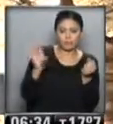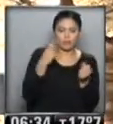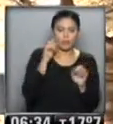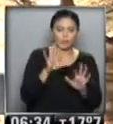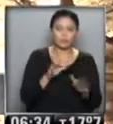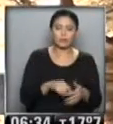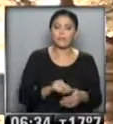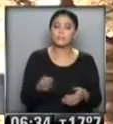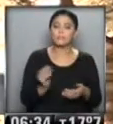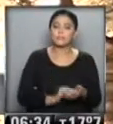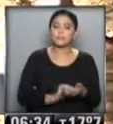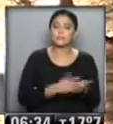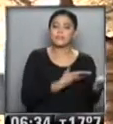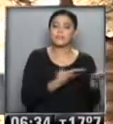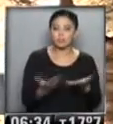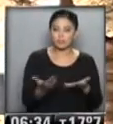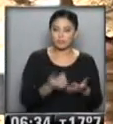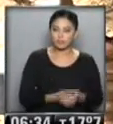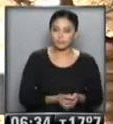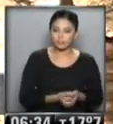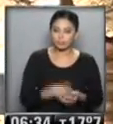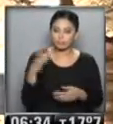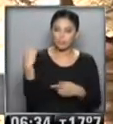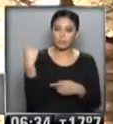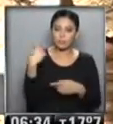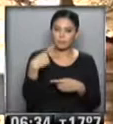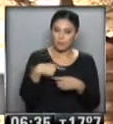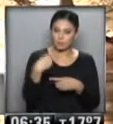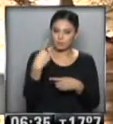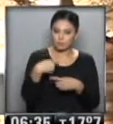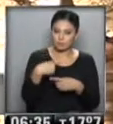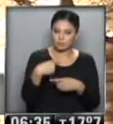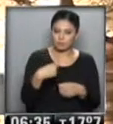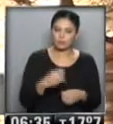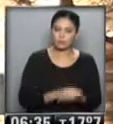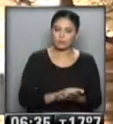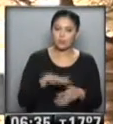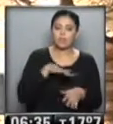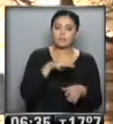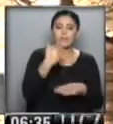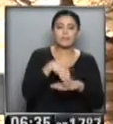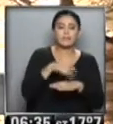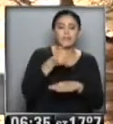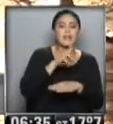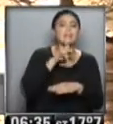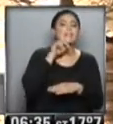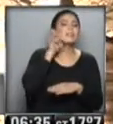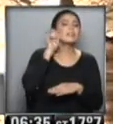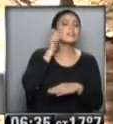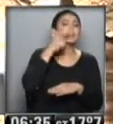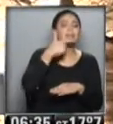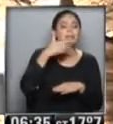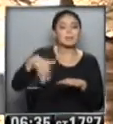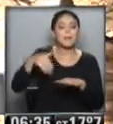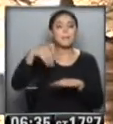último... ...hablamos de servicios... ...el paso a nivel... ...está cerrado... ...de la calle Artigas... ...y vías del